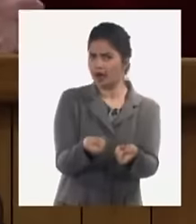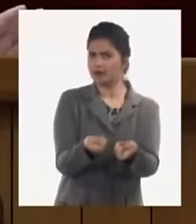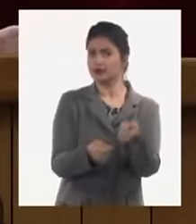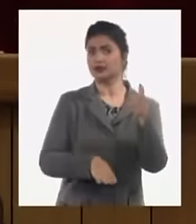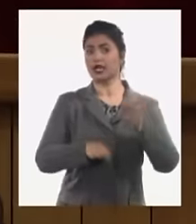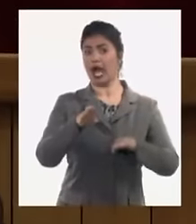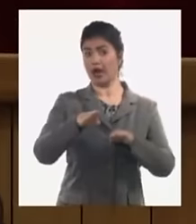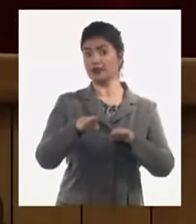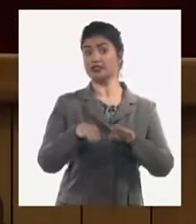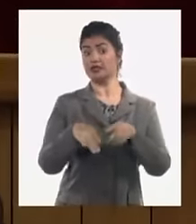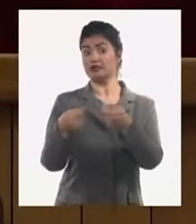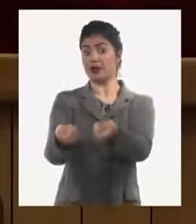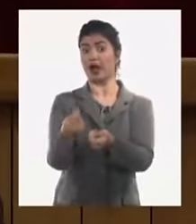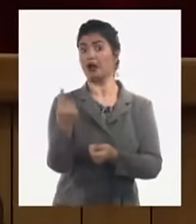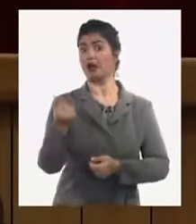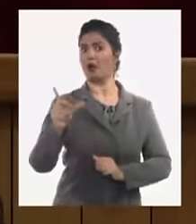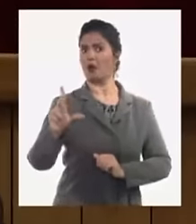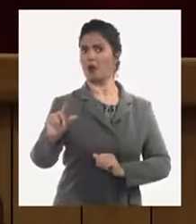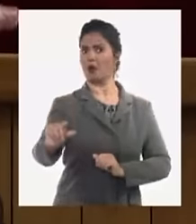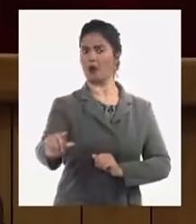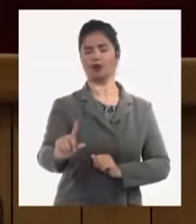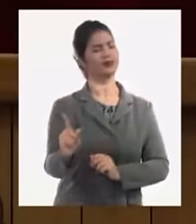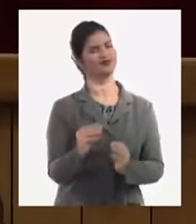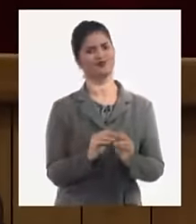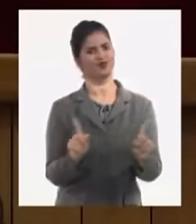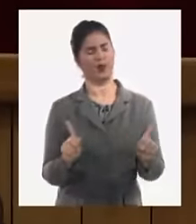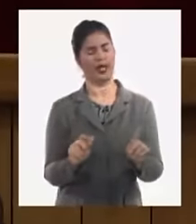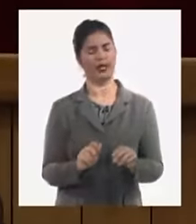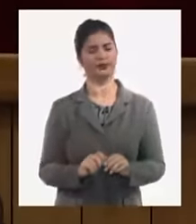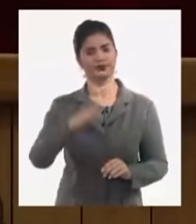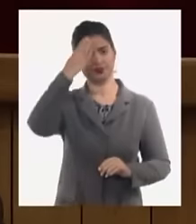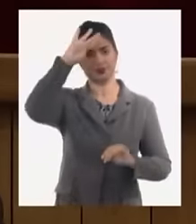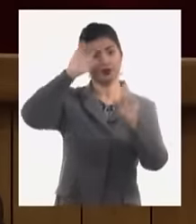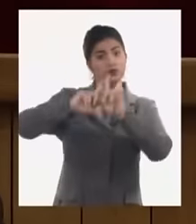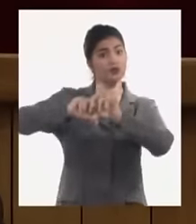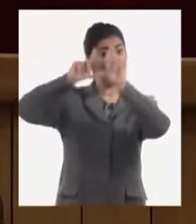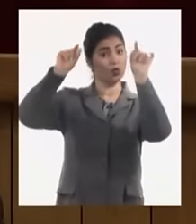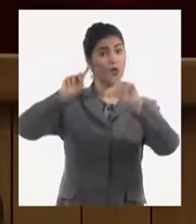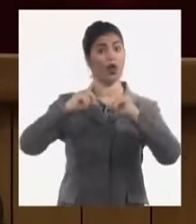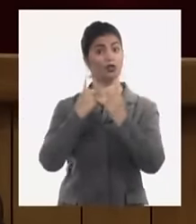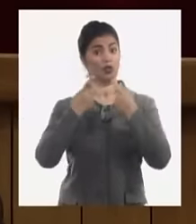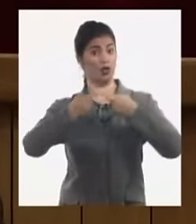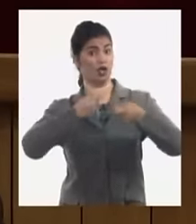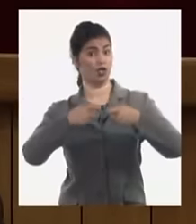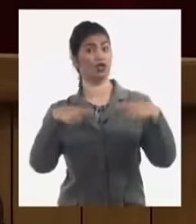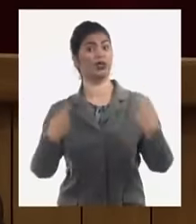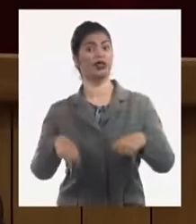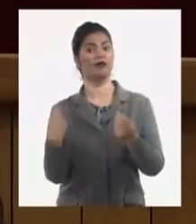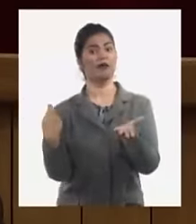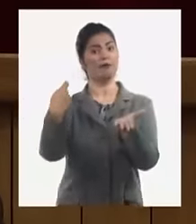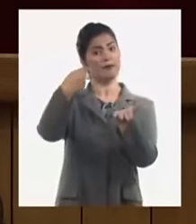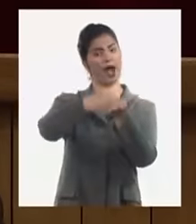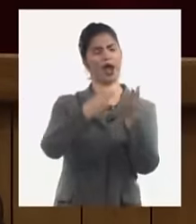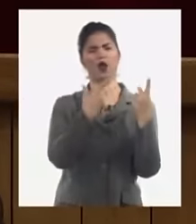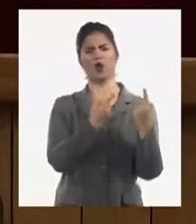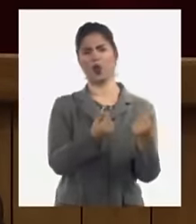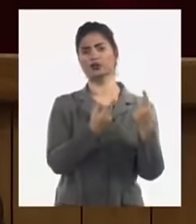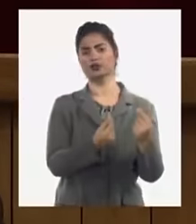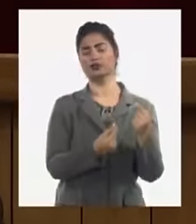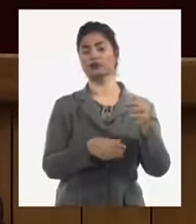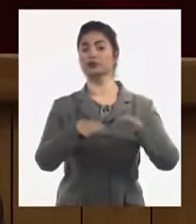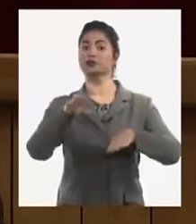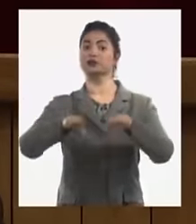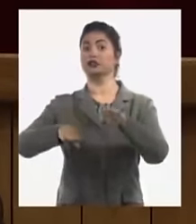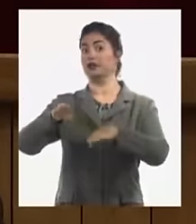ido no aquí todo el mundo está pagando impuestos todos los que tienen que pagar están pagando impuestos pero ¿qué cantidad están pagando? en